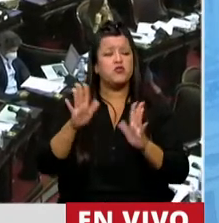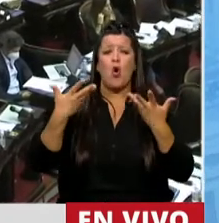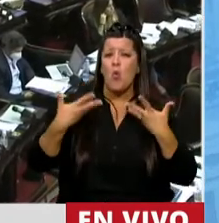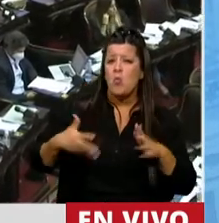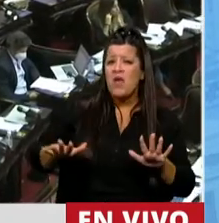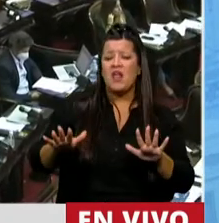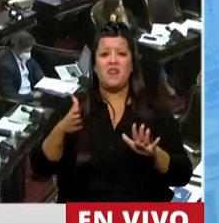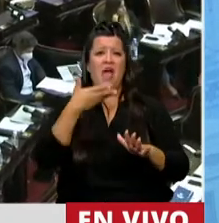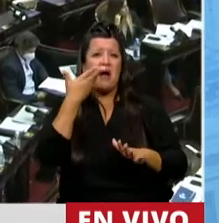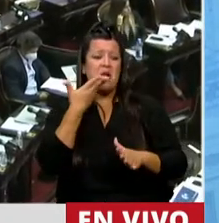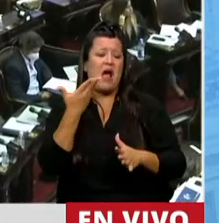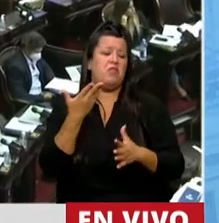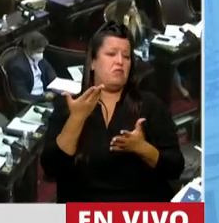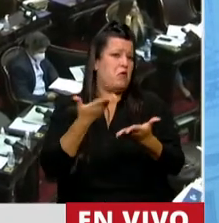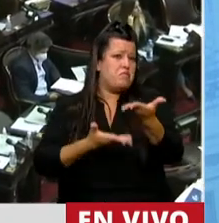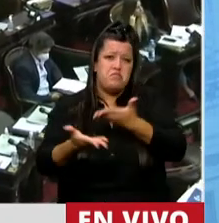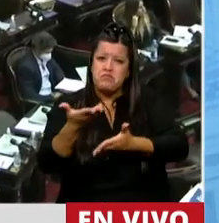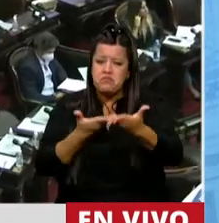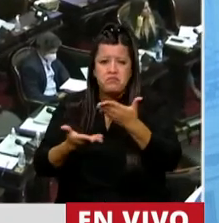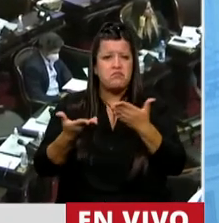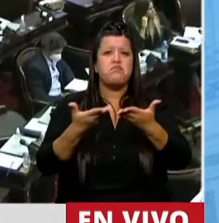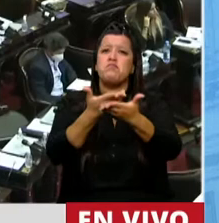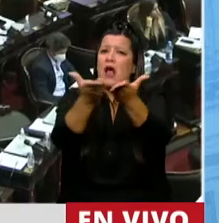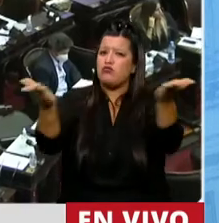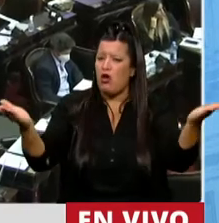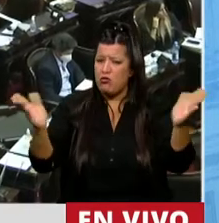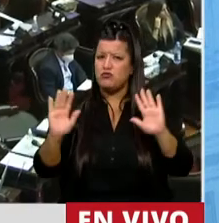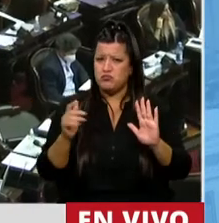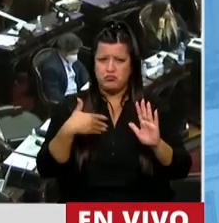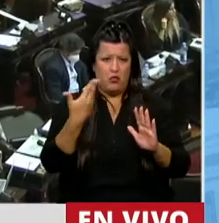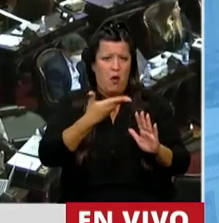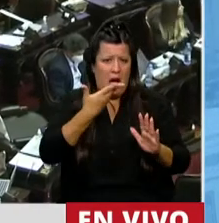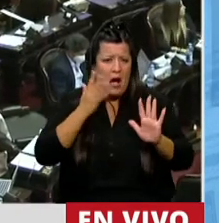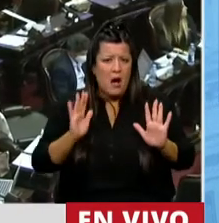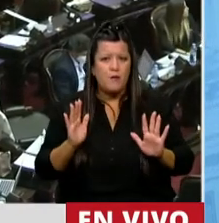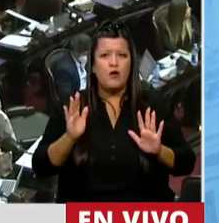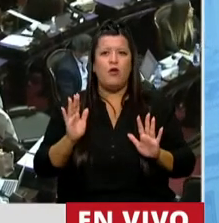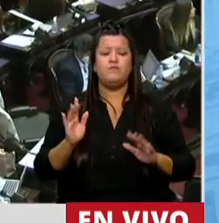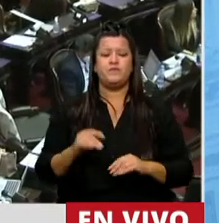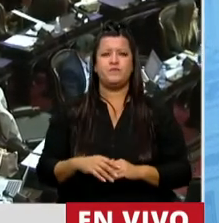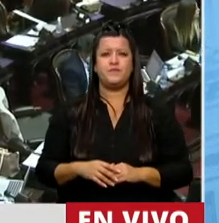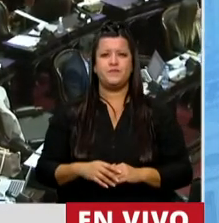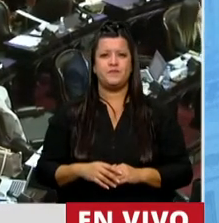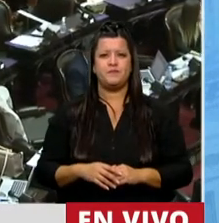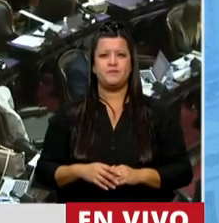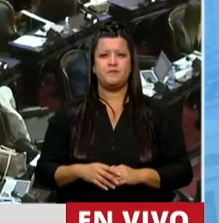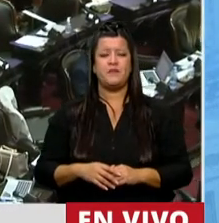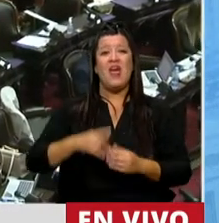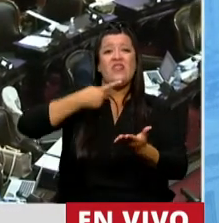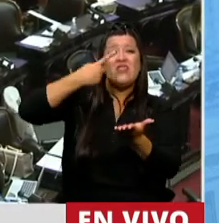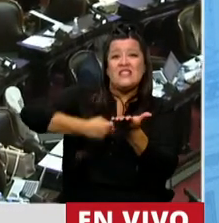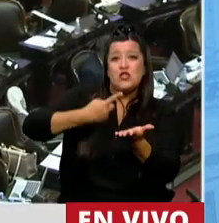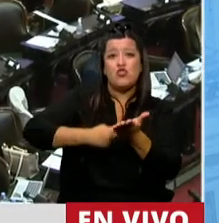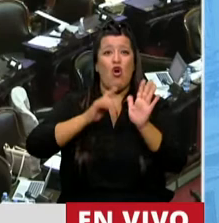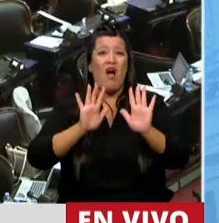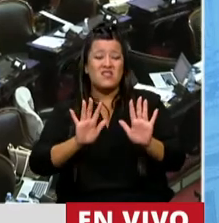humildad y hablando en plural a todos, no podemos tomar medidas y